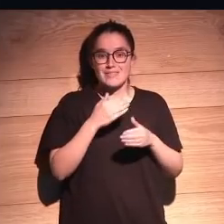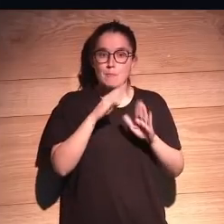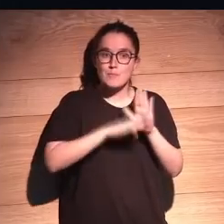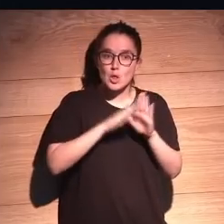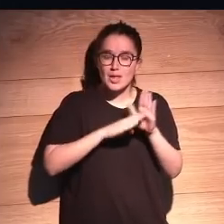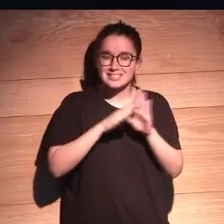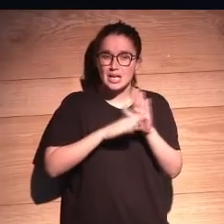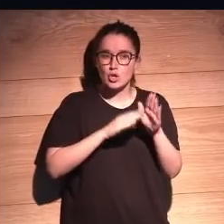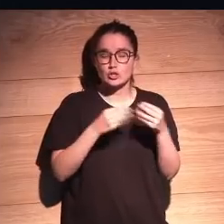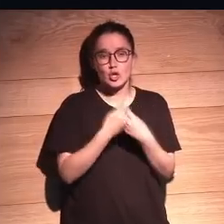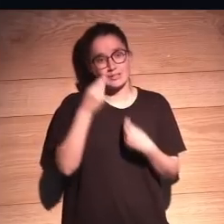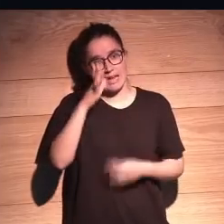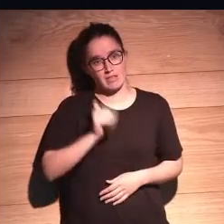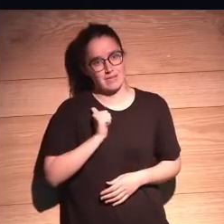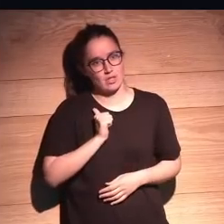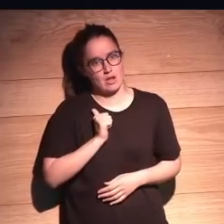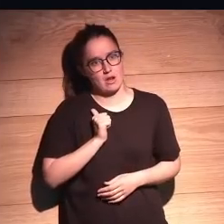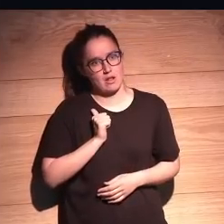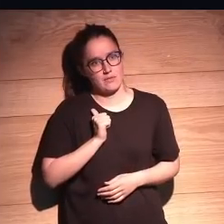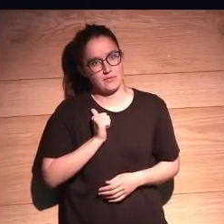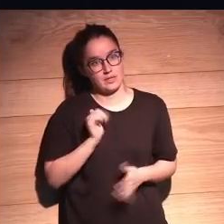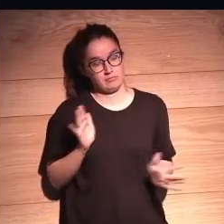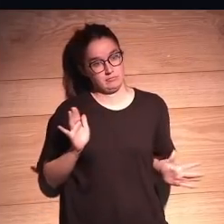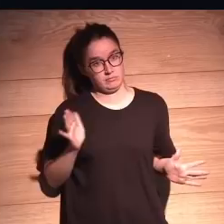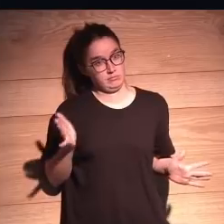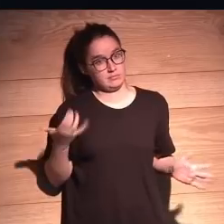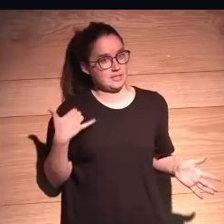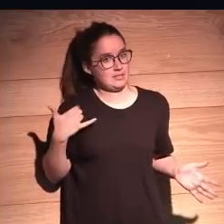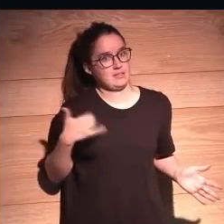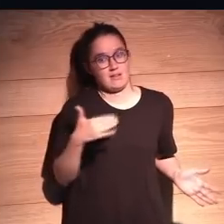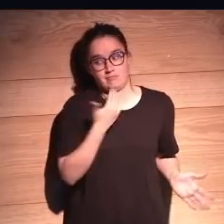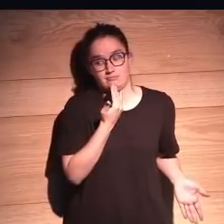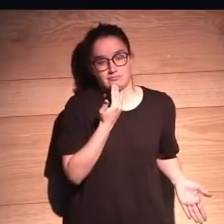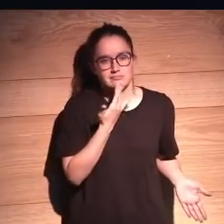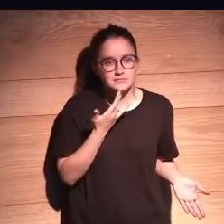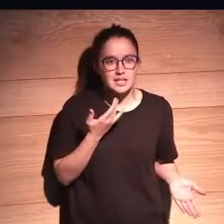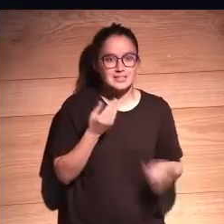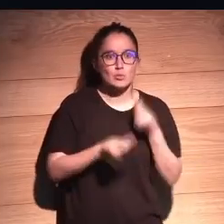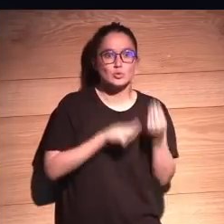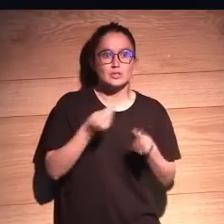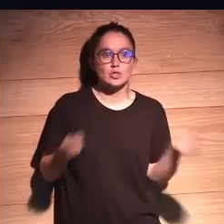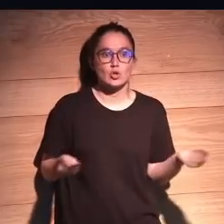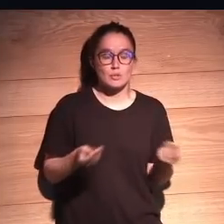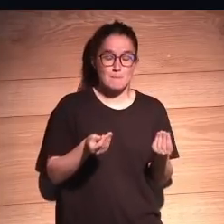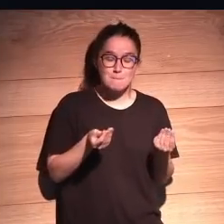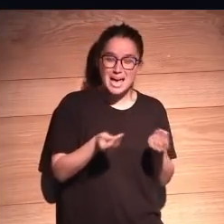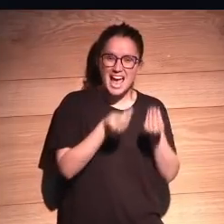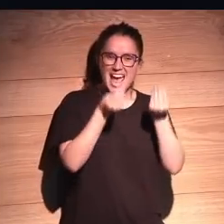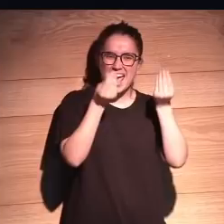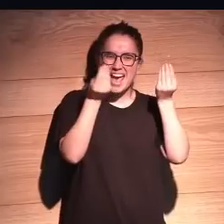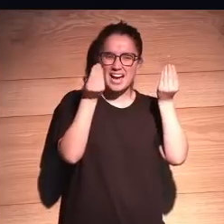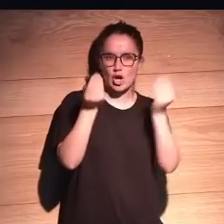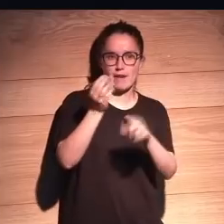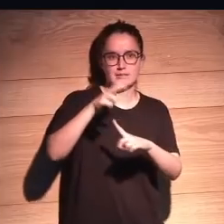procesadores con inteligencia artificial ¡hey! que esto está aquí al lado o sea ya estamos usando los mejores circuitos las mejores